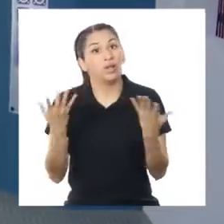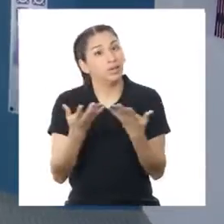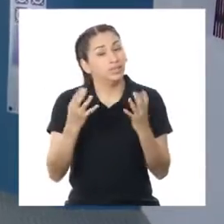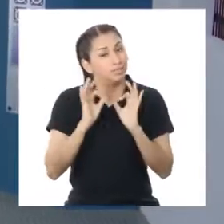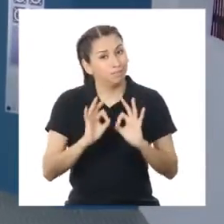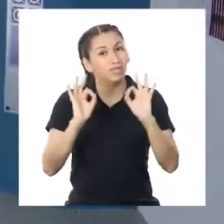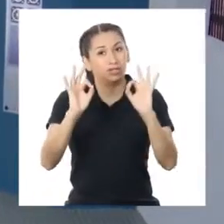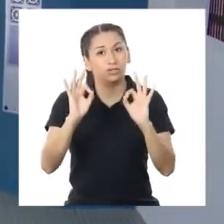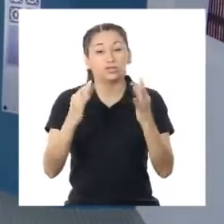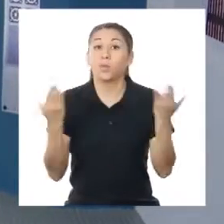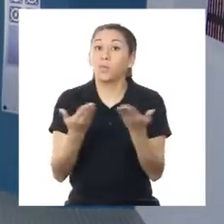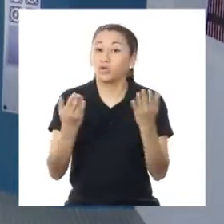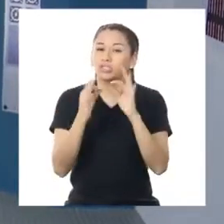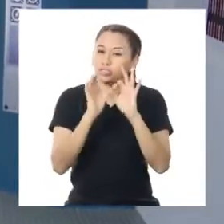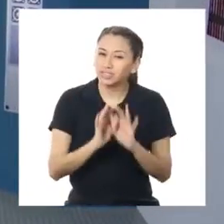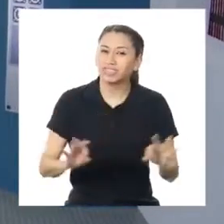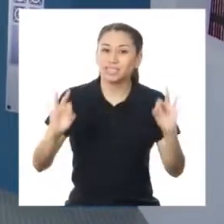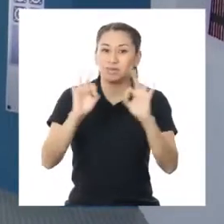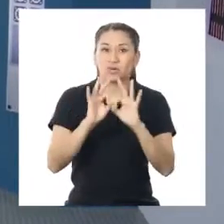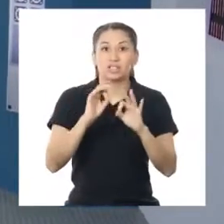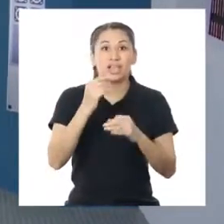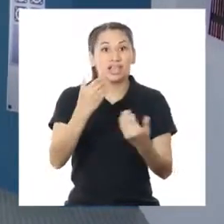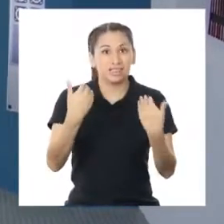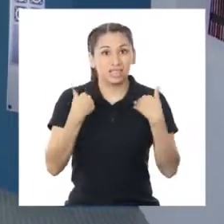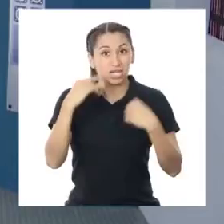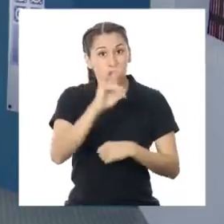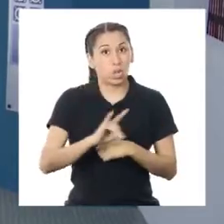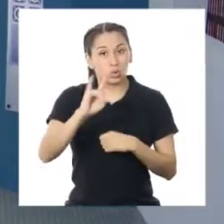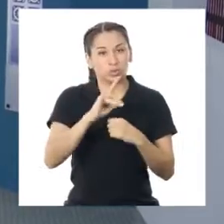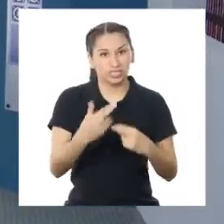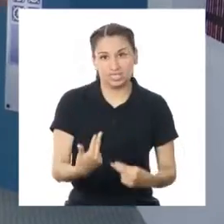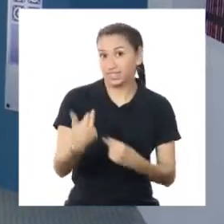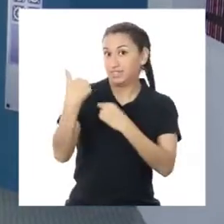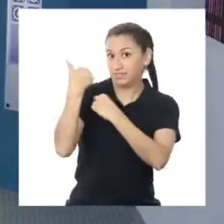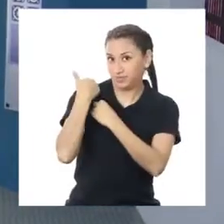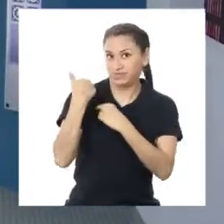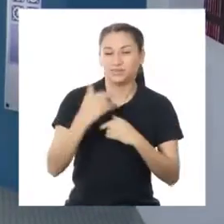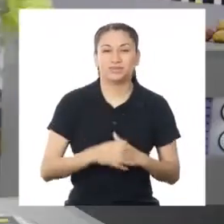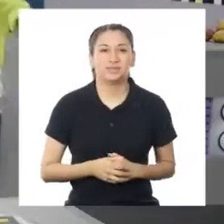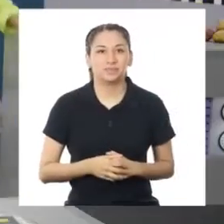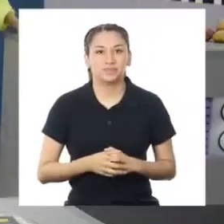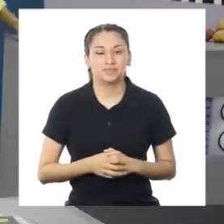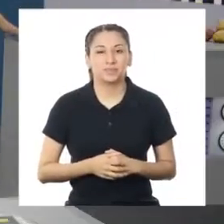eso es importante que se utilicen de manera responsable.